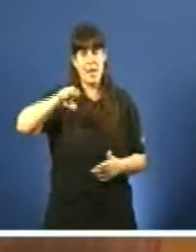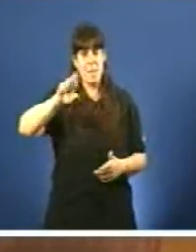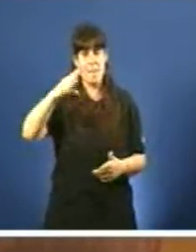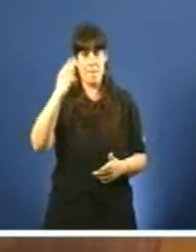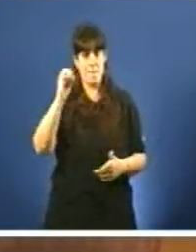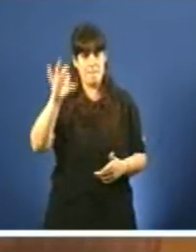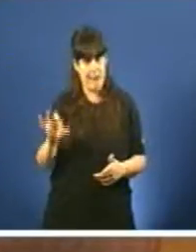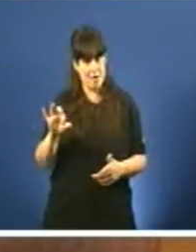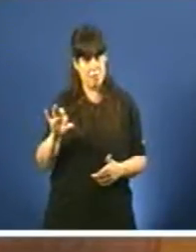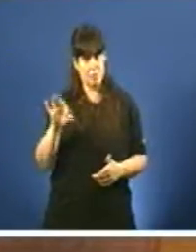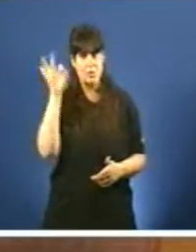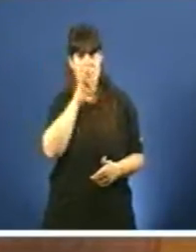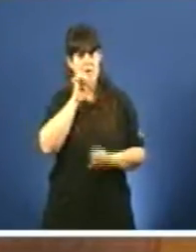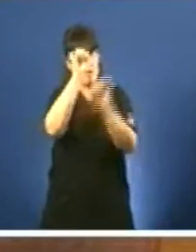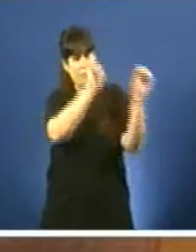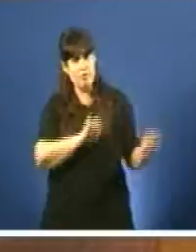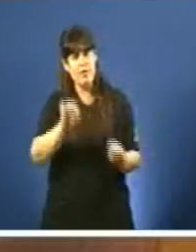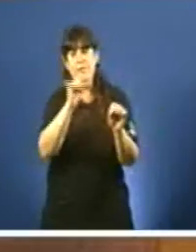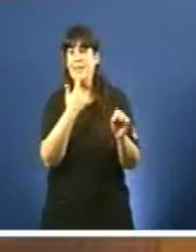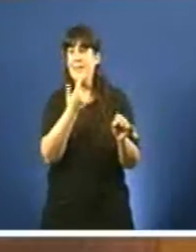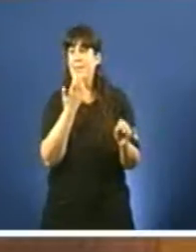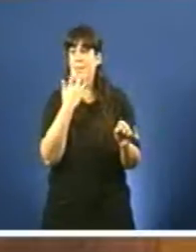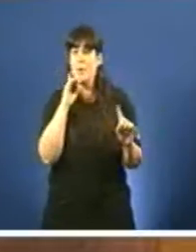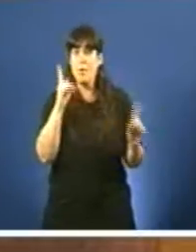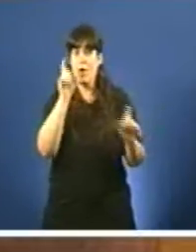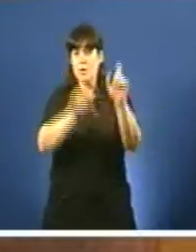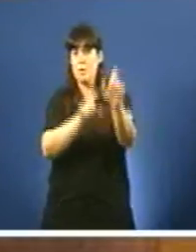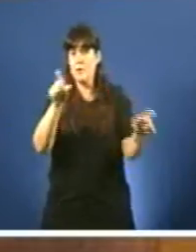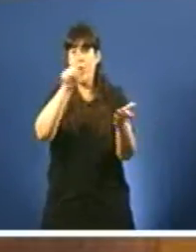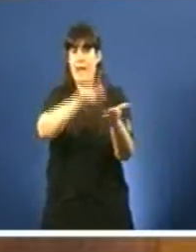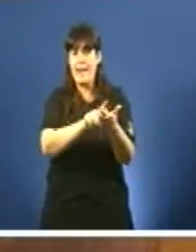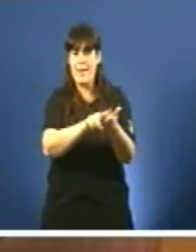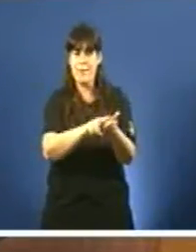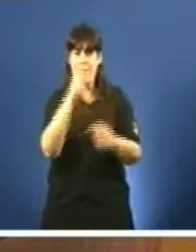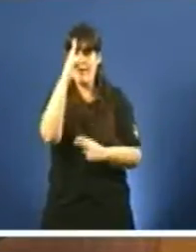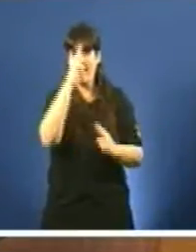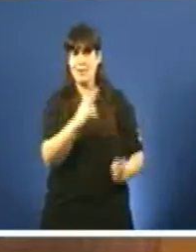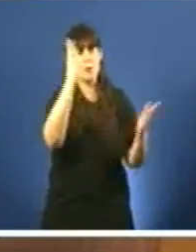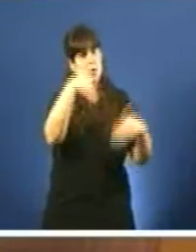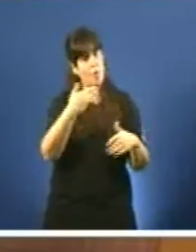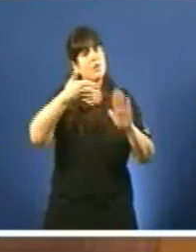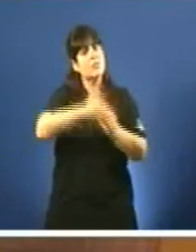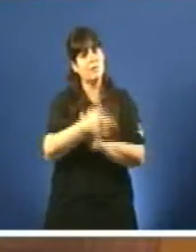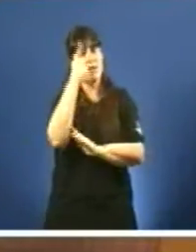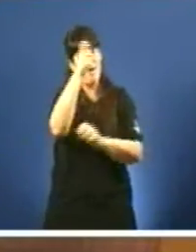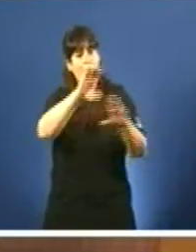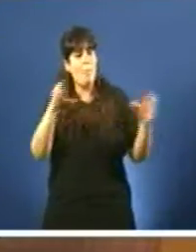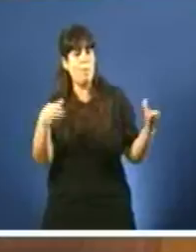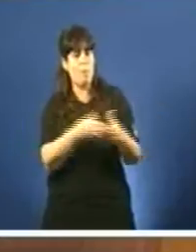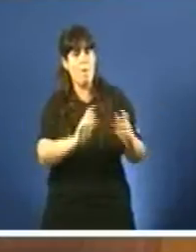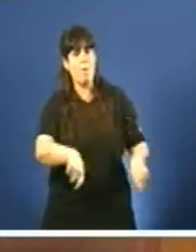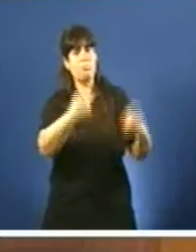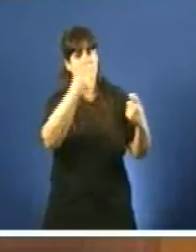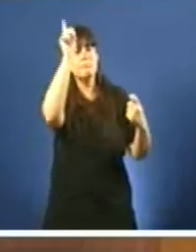que non respeta o idioma, desprezanos como pobo. E vostedes, señor Feijó, vais seguir desprezando o pobo